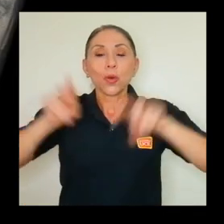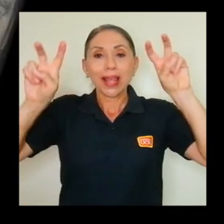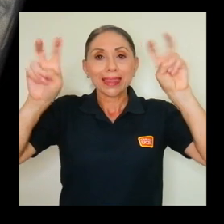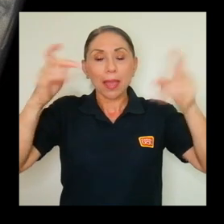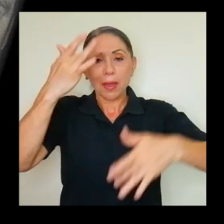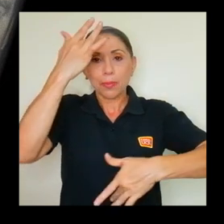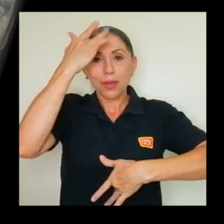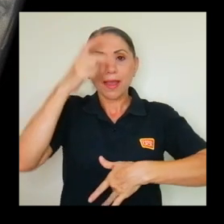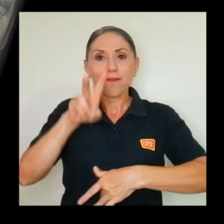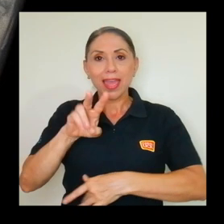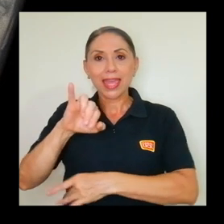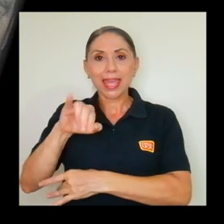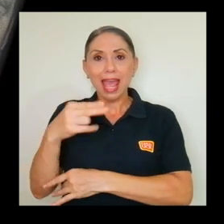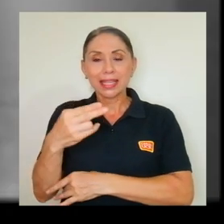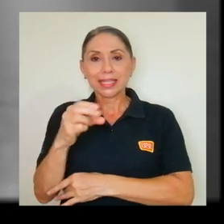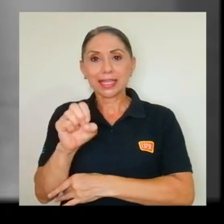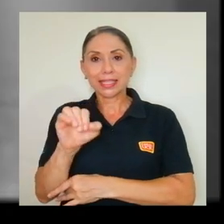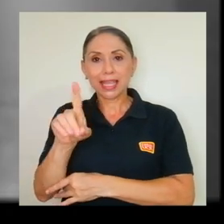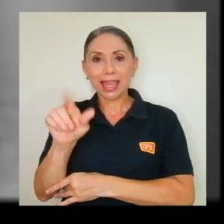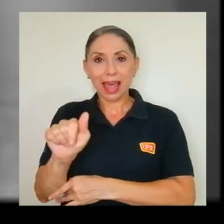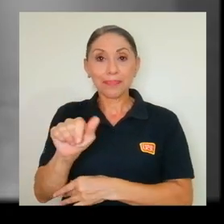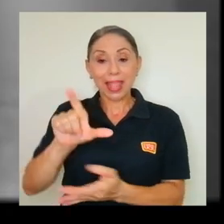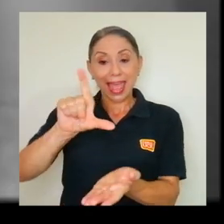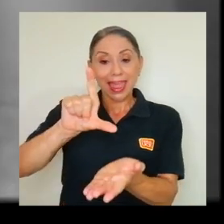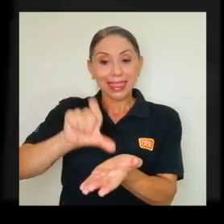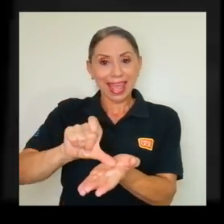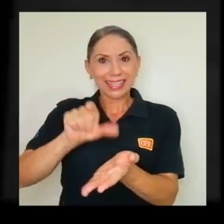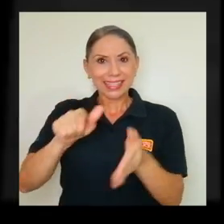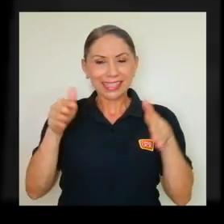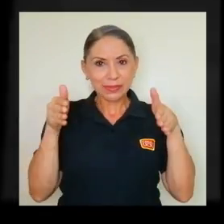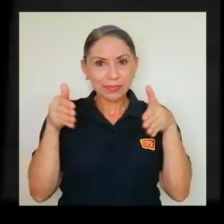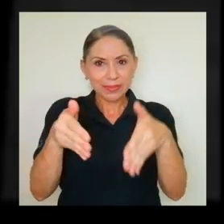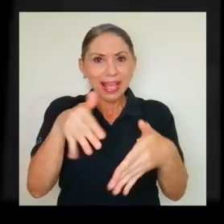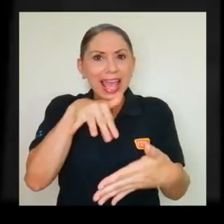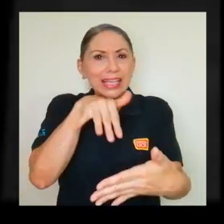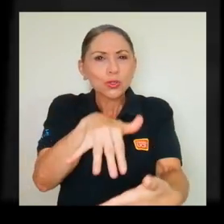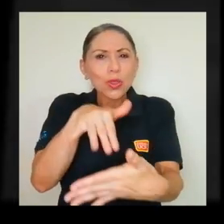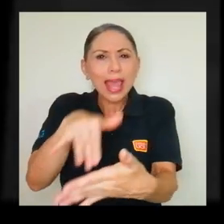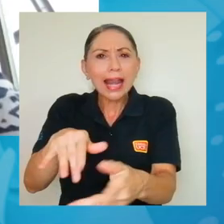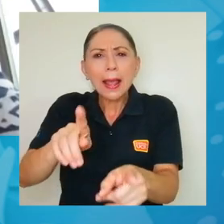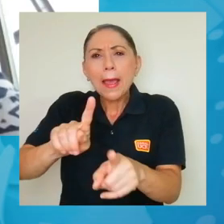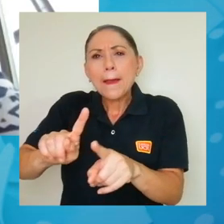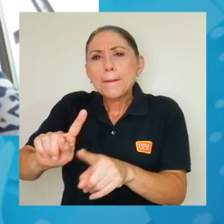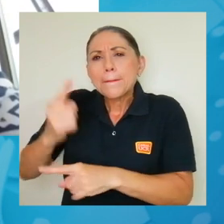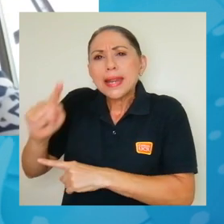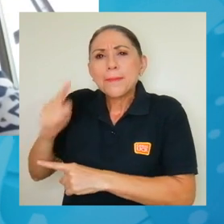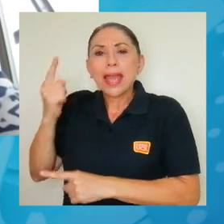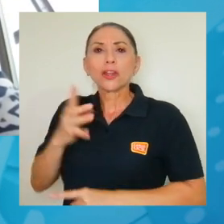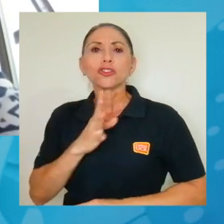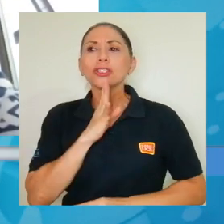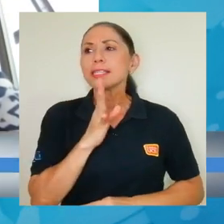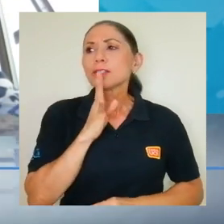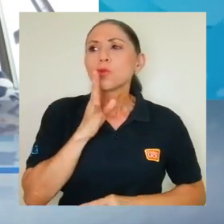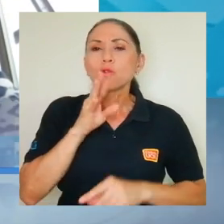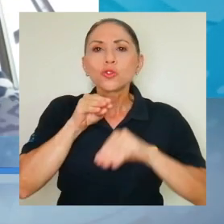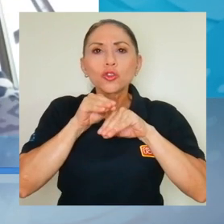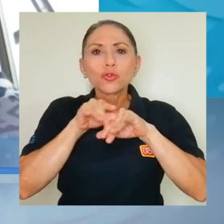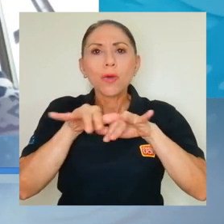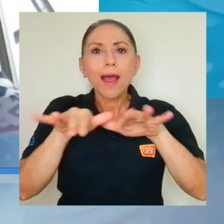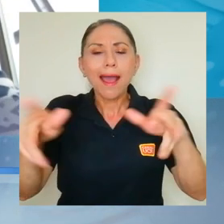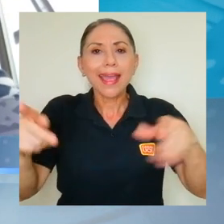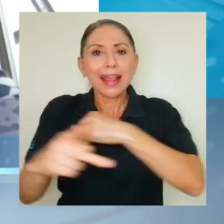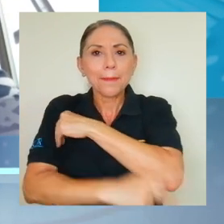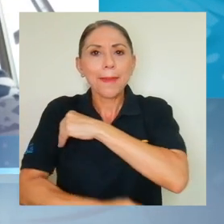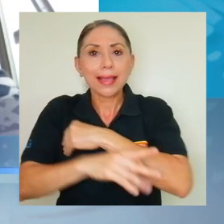La tesis se enfoca en estudiar esos primeros discursos que fueron producidos en el país en torno a